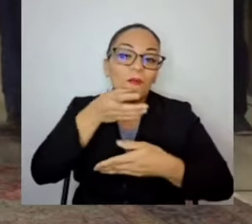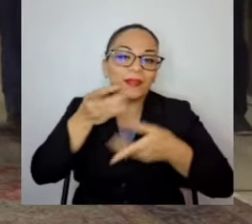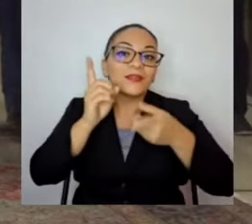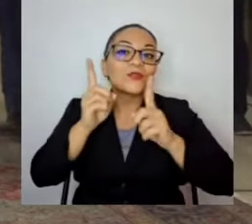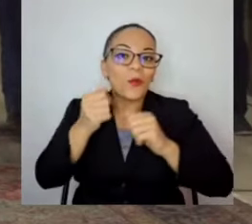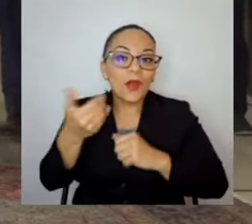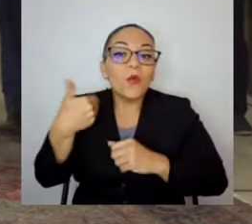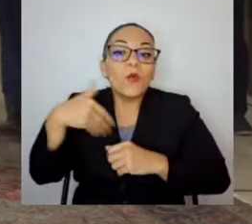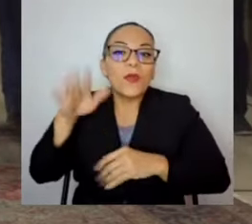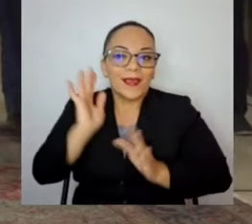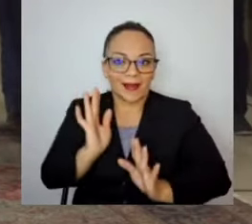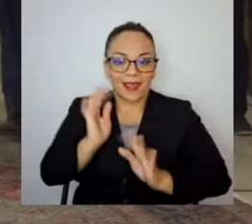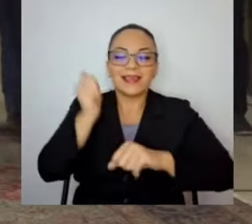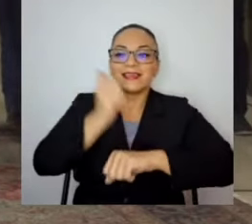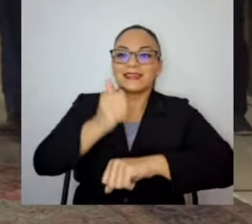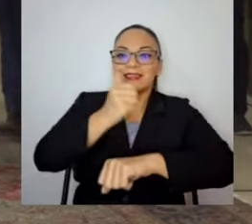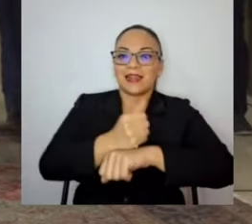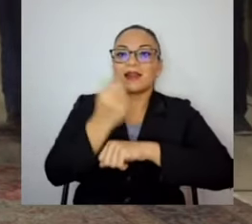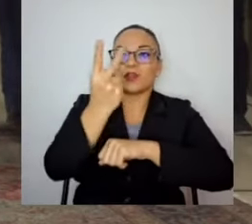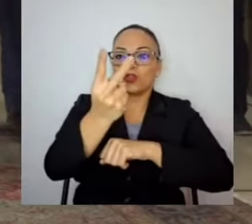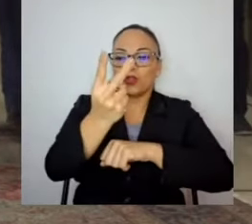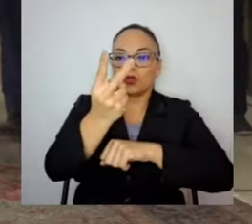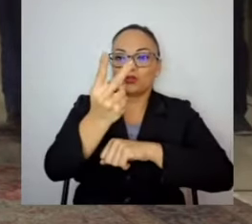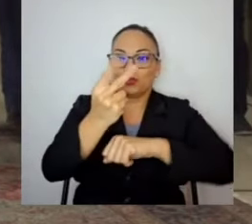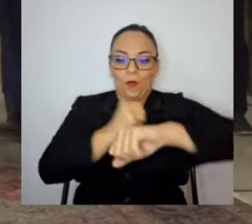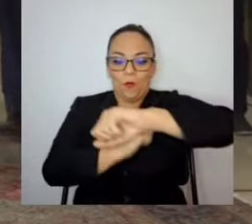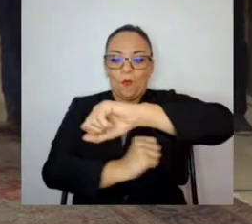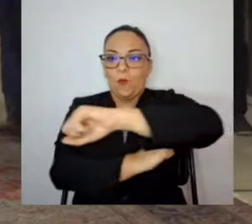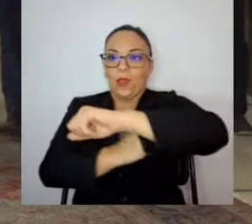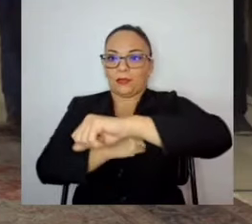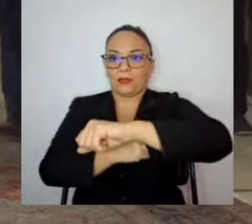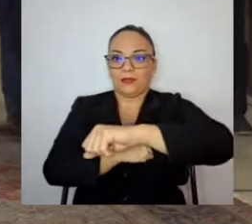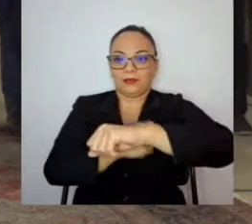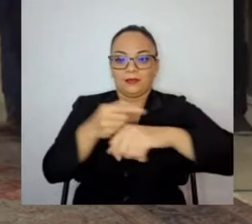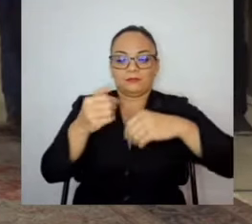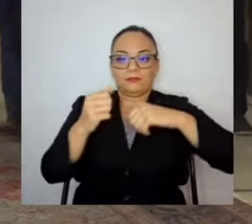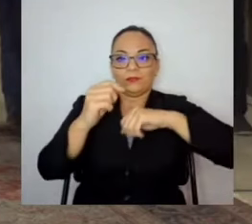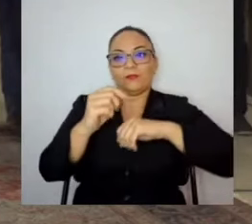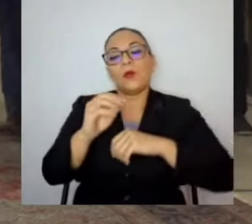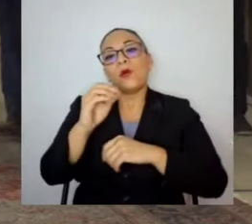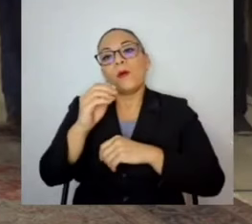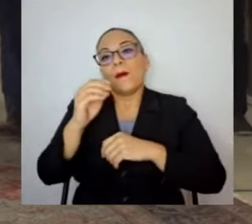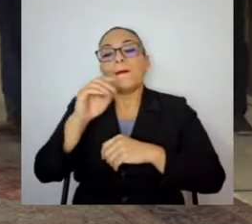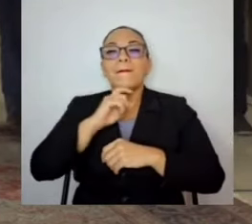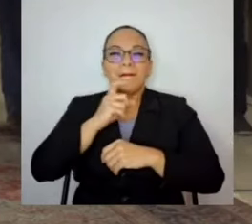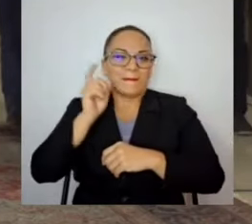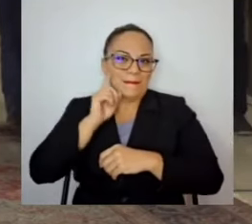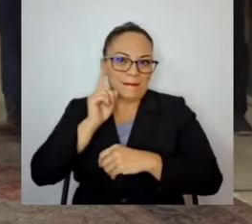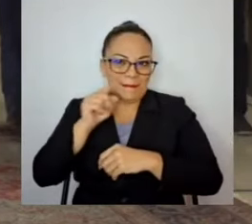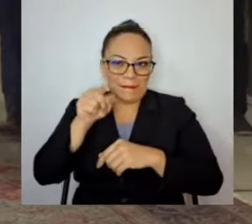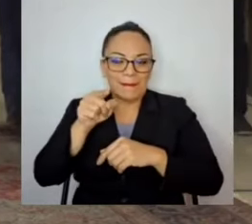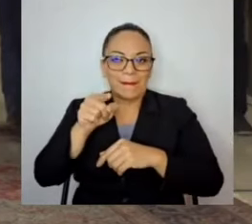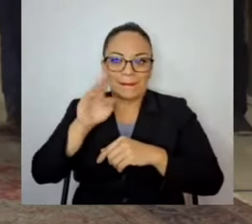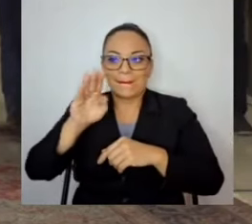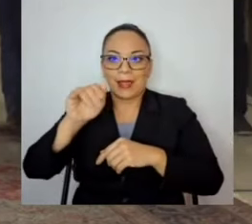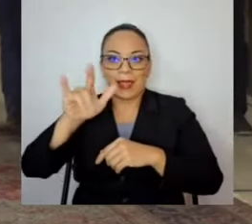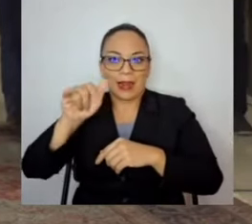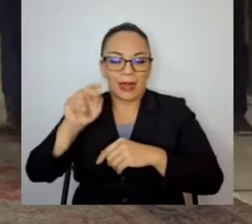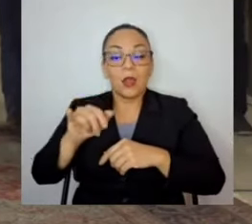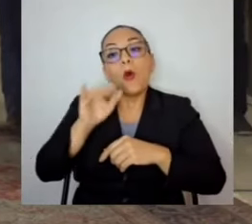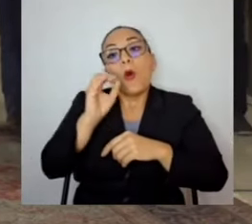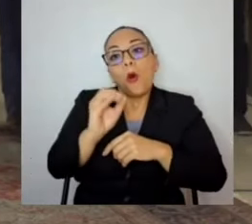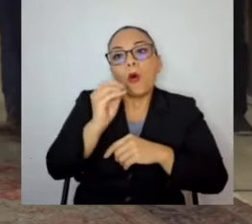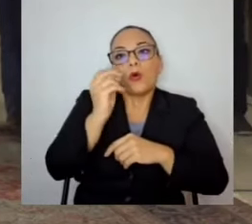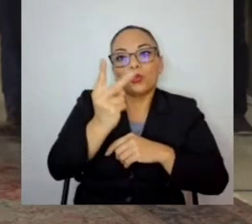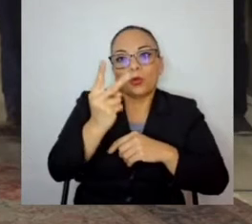instalar dos puentes Bailey, o un puente Bailey de dos carriles antes de demoler el puente